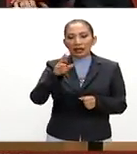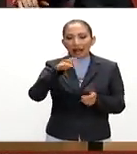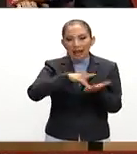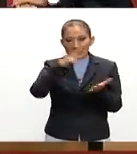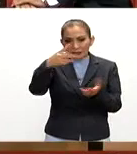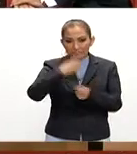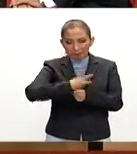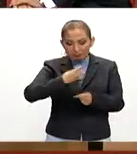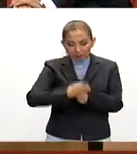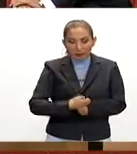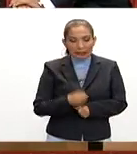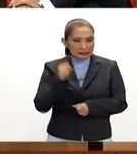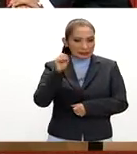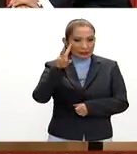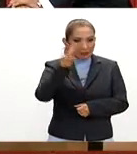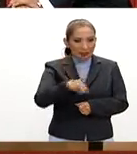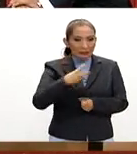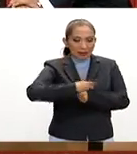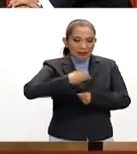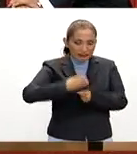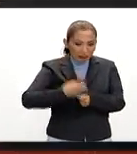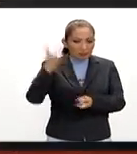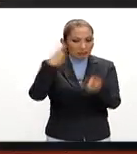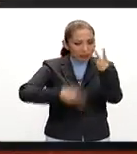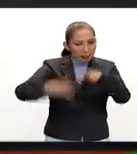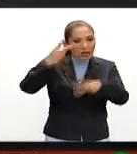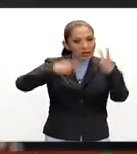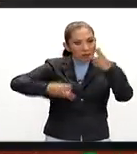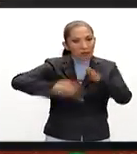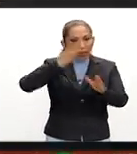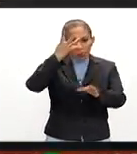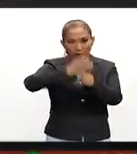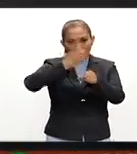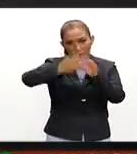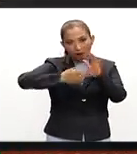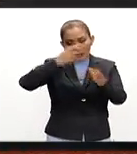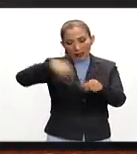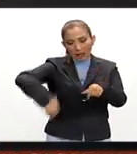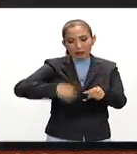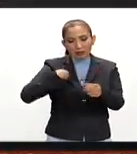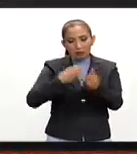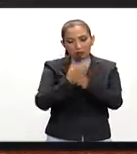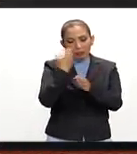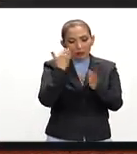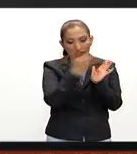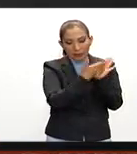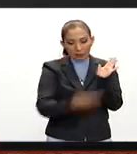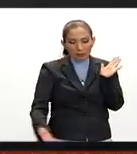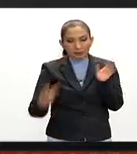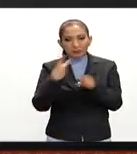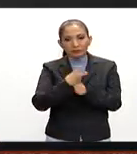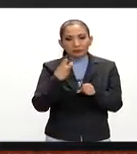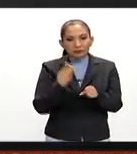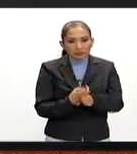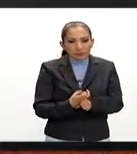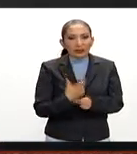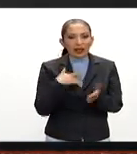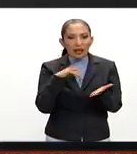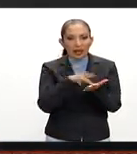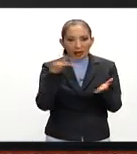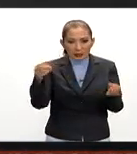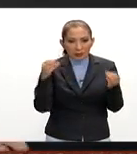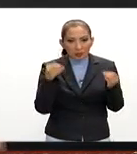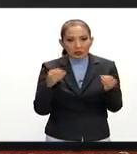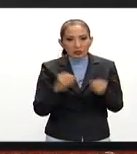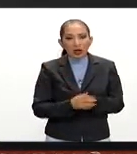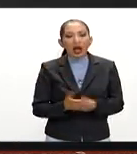gracias por la invitación pues si nos han invitado hemos estado viniendo aquí ya es la cuarta ocasión en este nuevo ciclo que nos invitan cuestión que les agradecemos